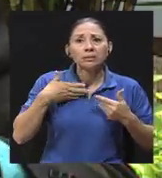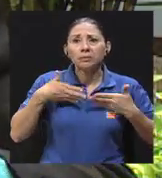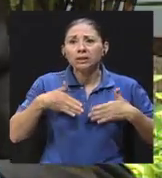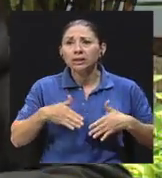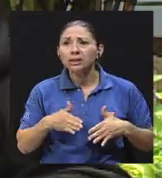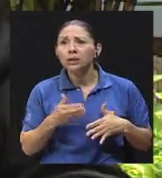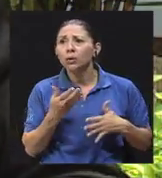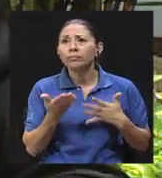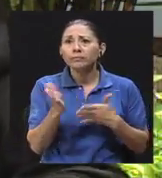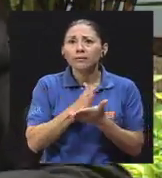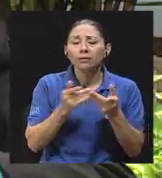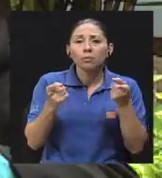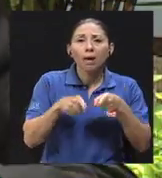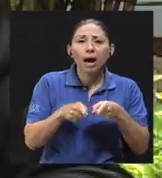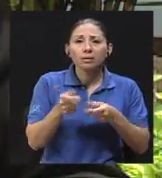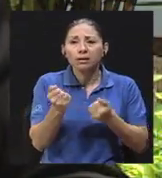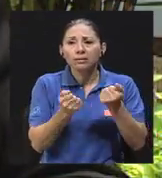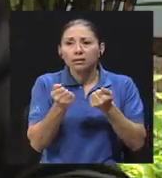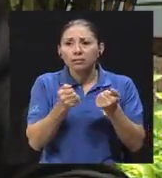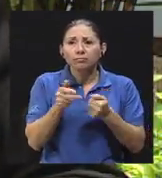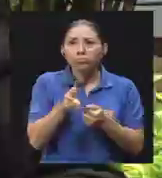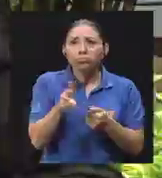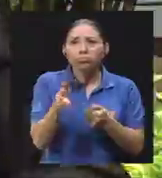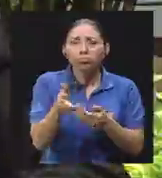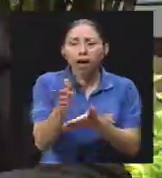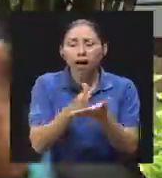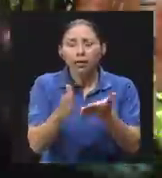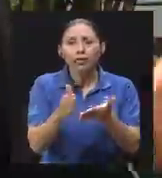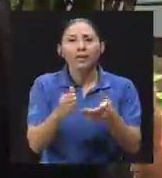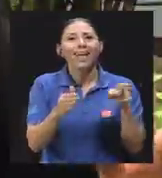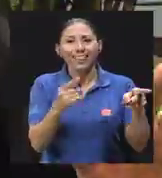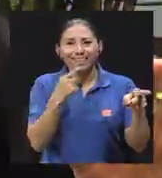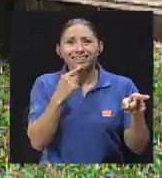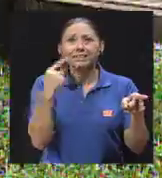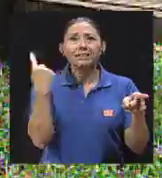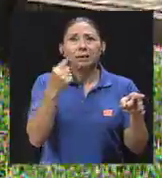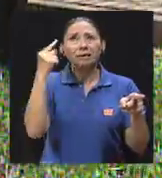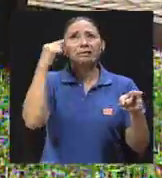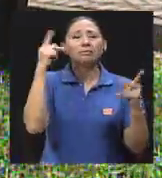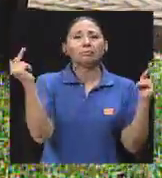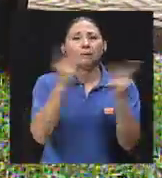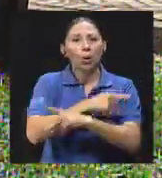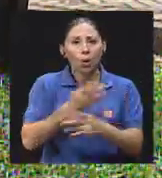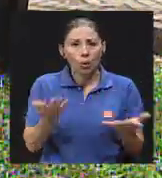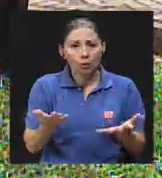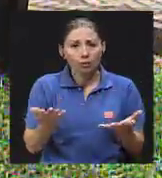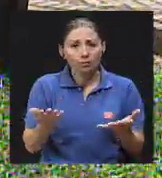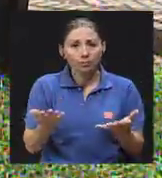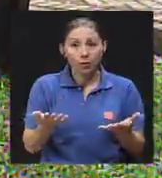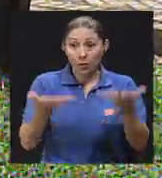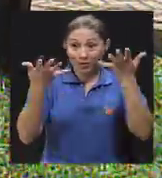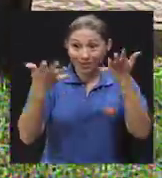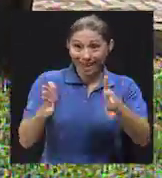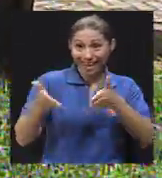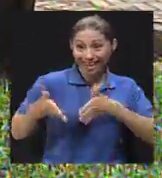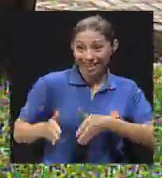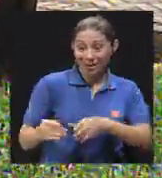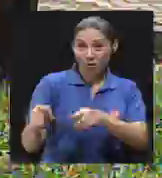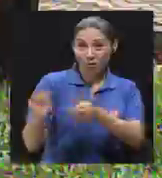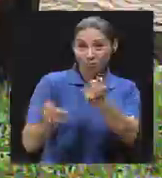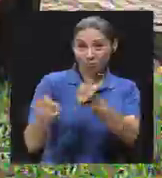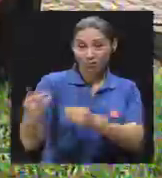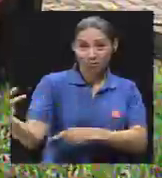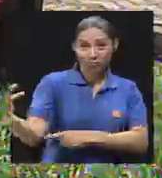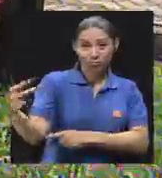estrellaba, si lo mataba, si le pasaba cualquier cosa. Dice que todo lo peor le pasó por la cabeza. Cuando llegó le dijo,